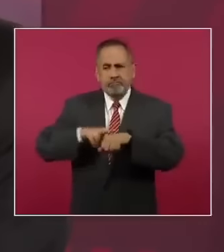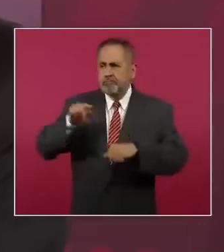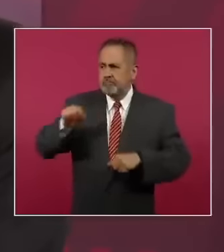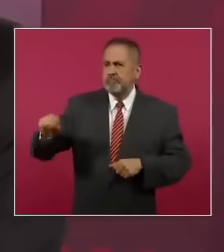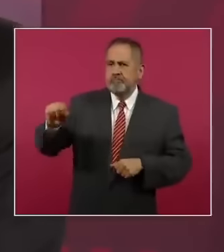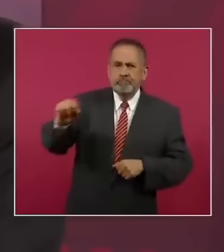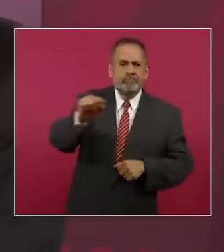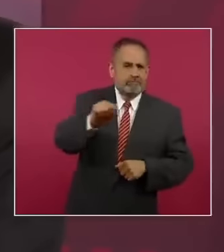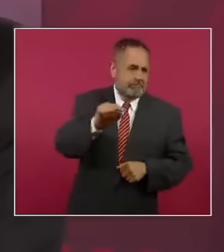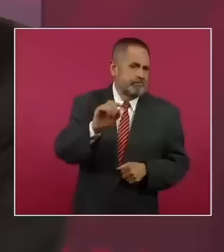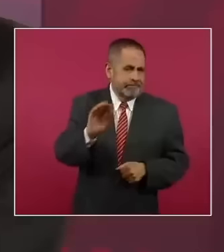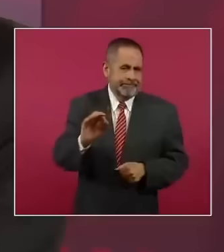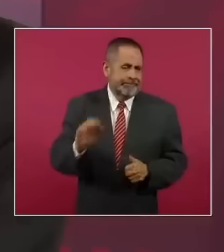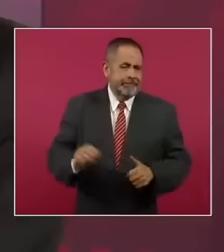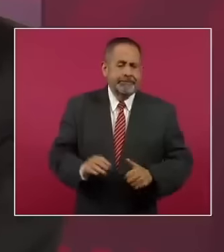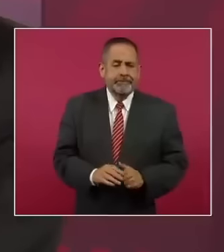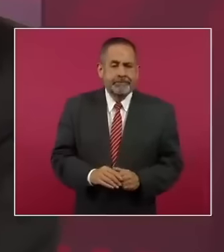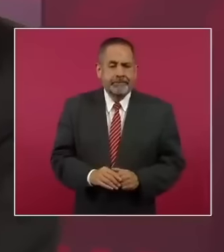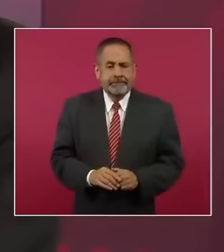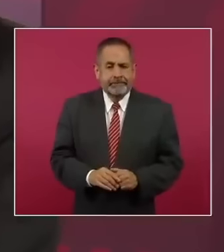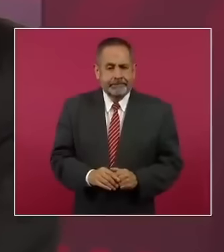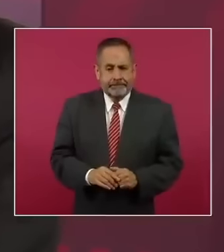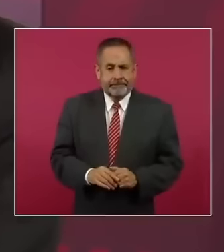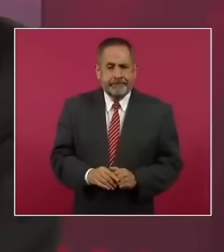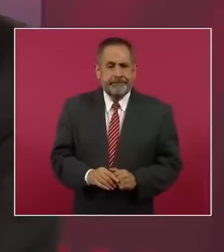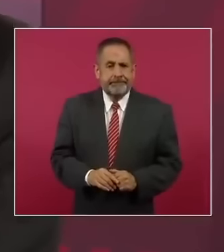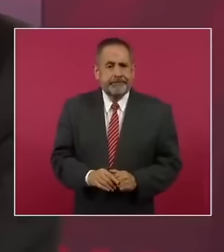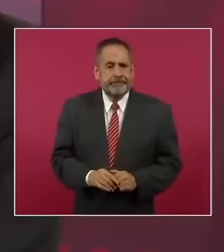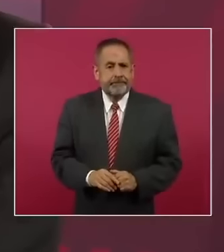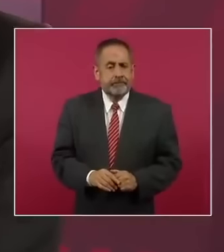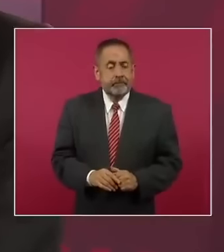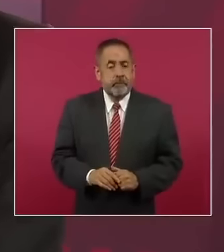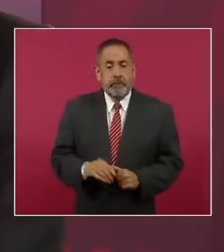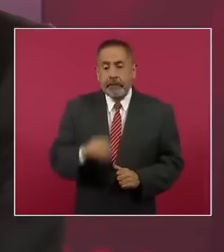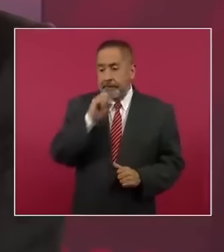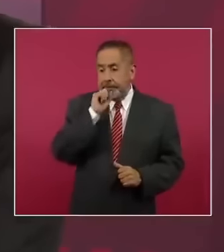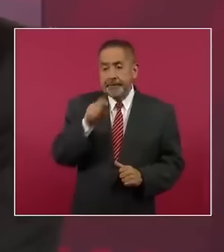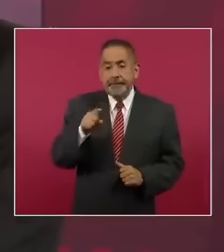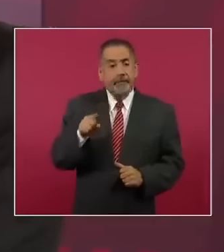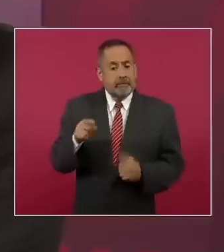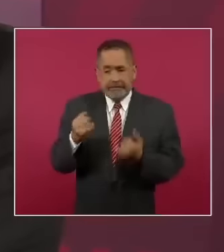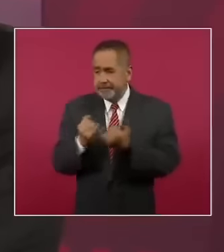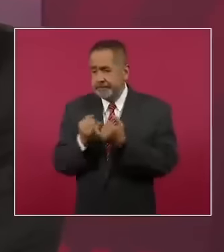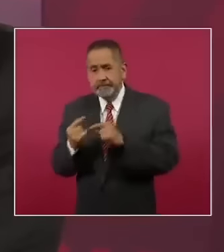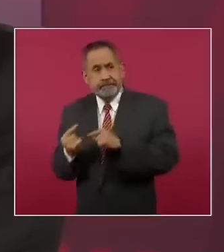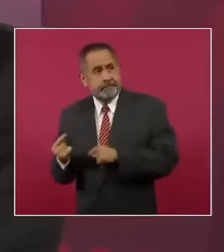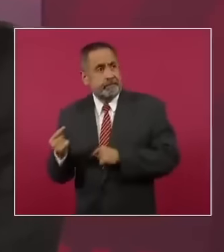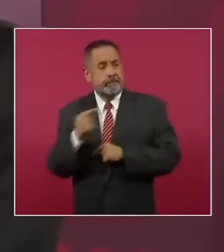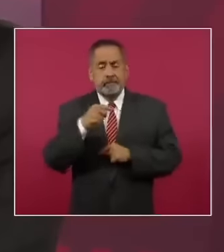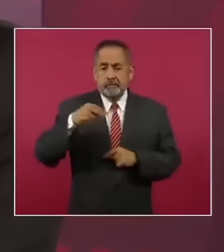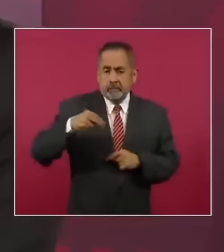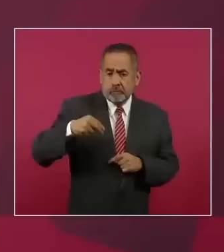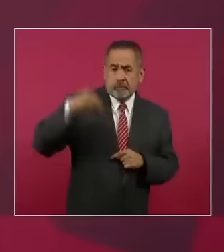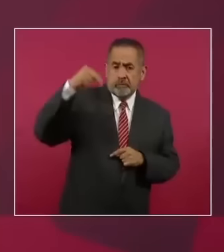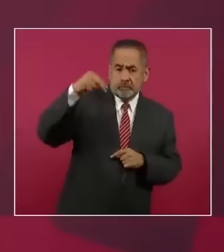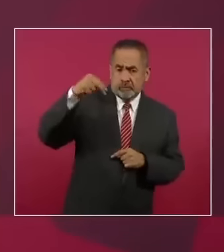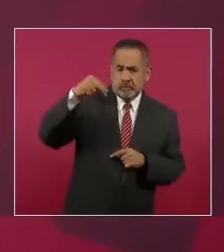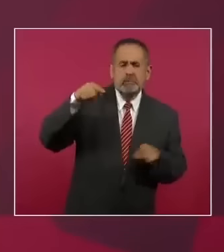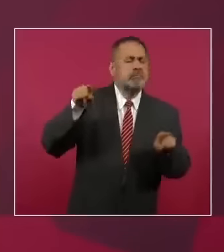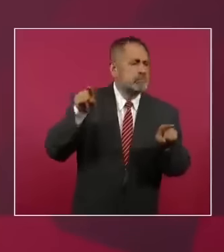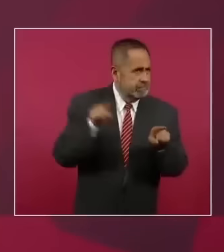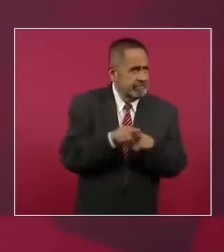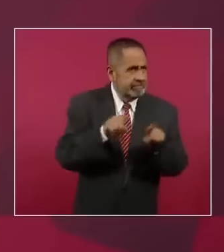Y esto también lo estamos haciendo en el norte, lo estamos haciendo